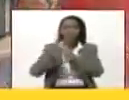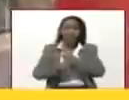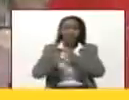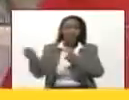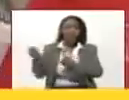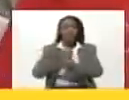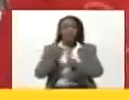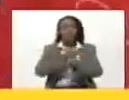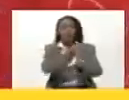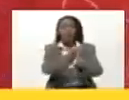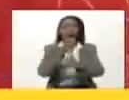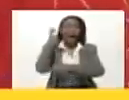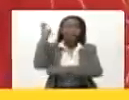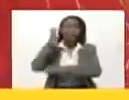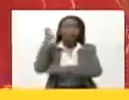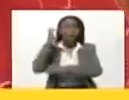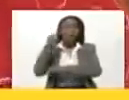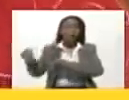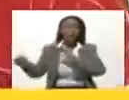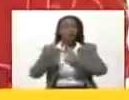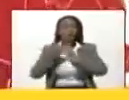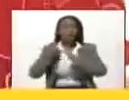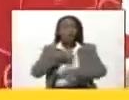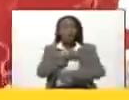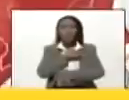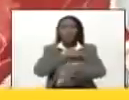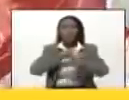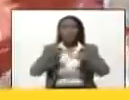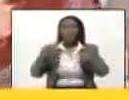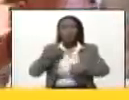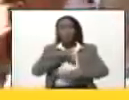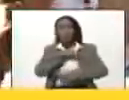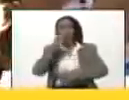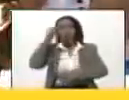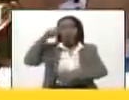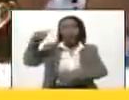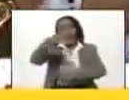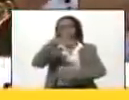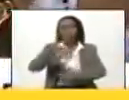genocidio europeo contra nuestras tierras y nuestro pueblo.